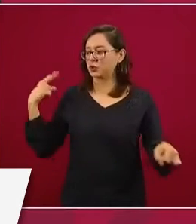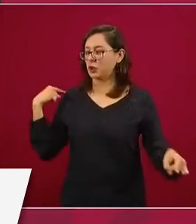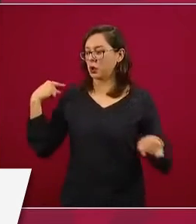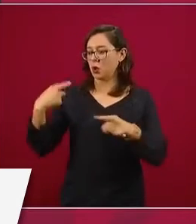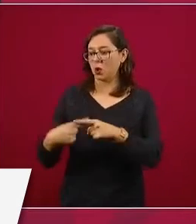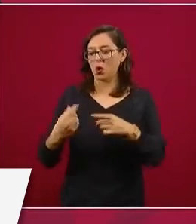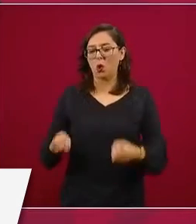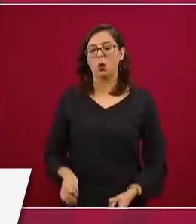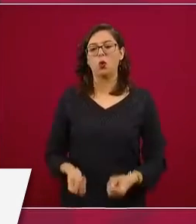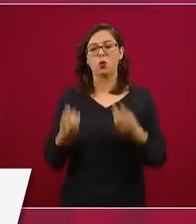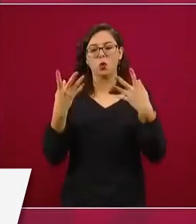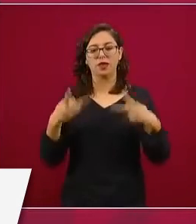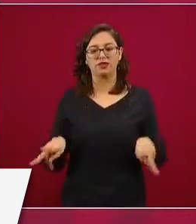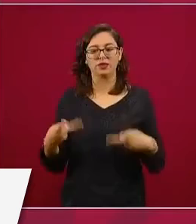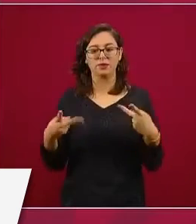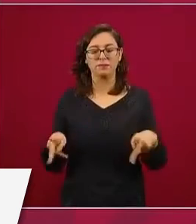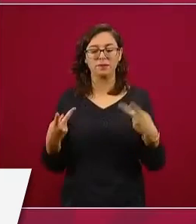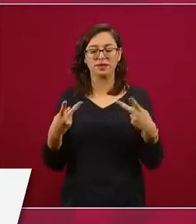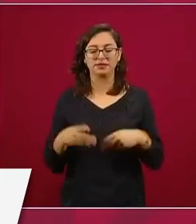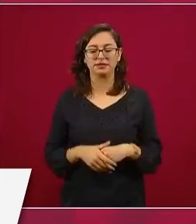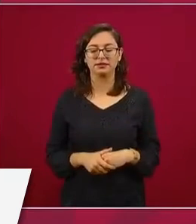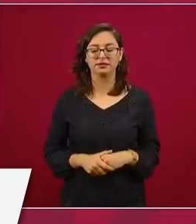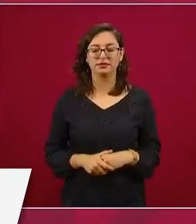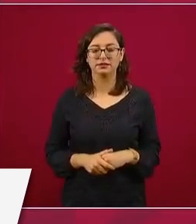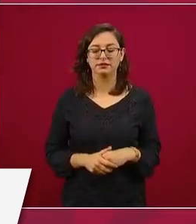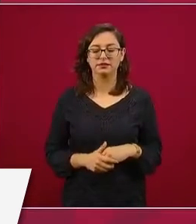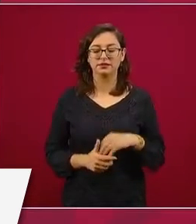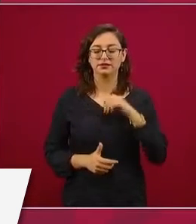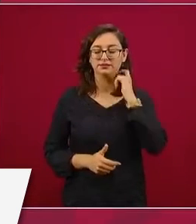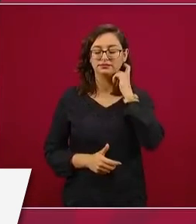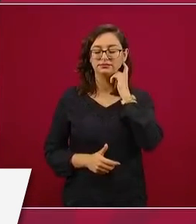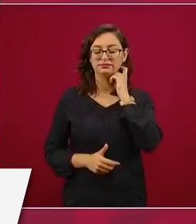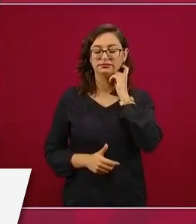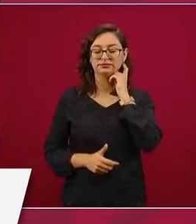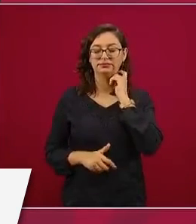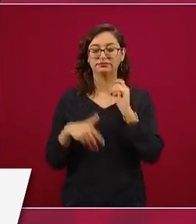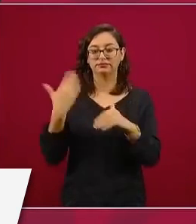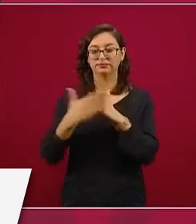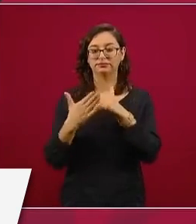lleva vendido para el 15 de septiembre.